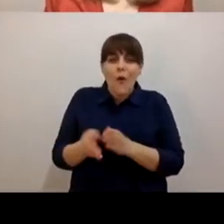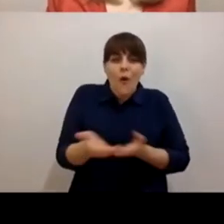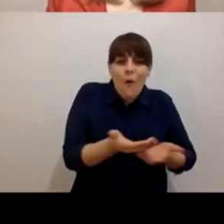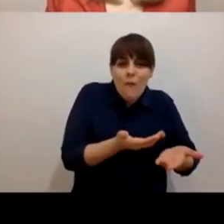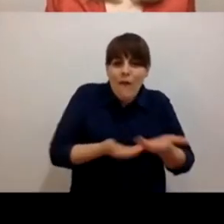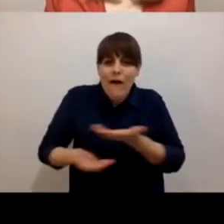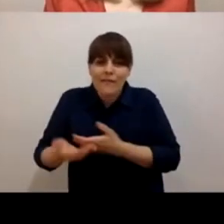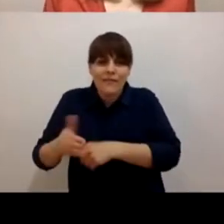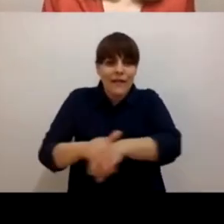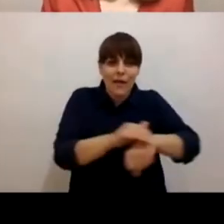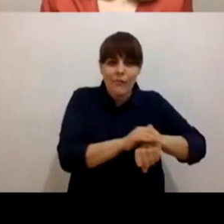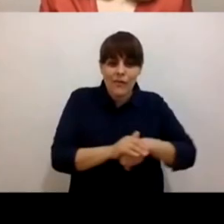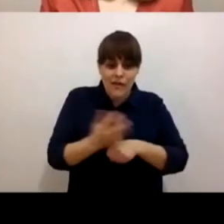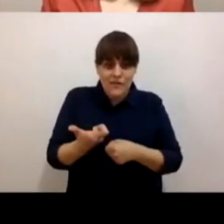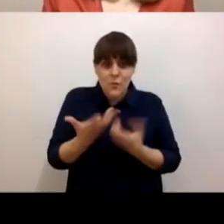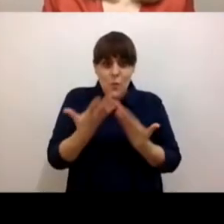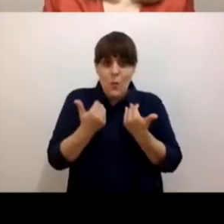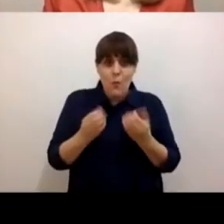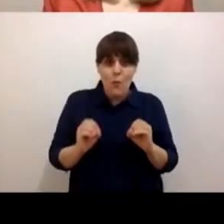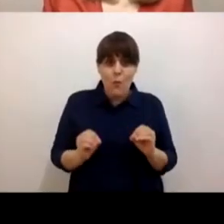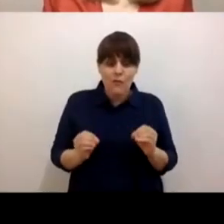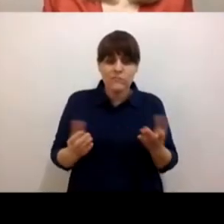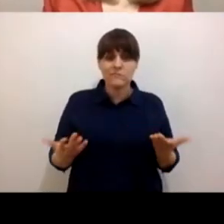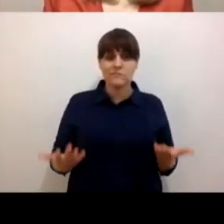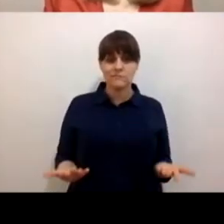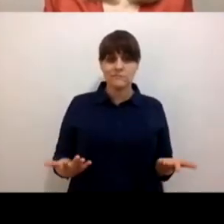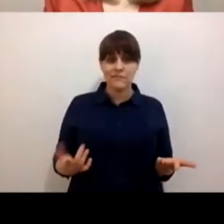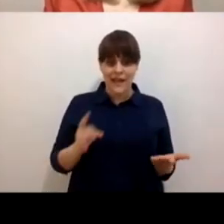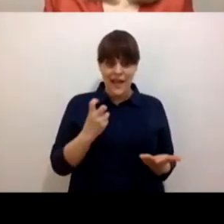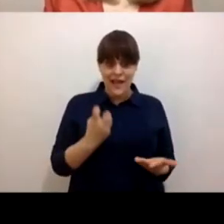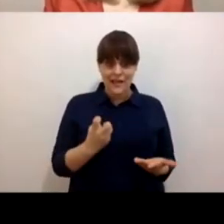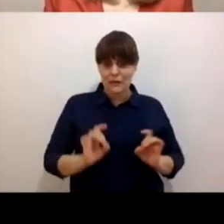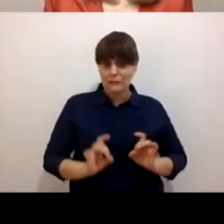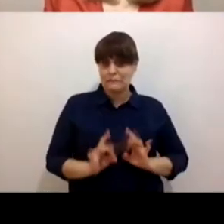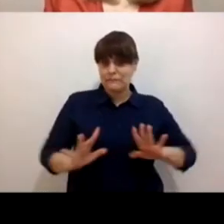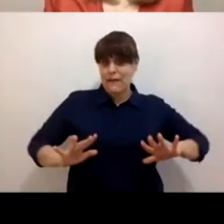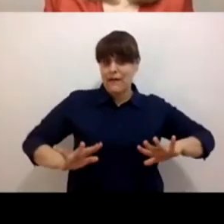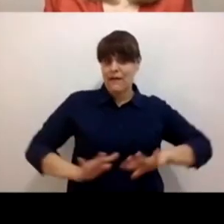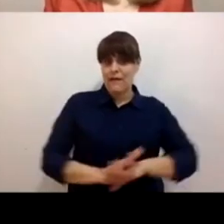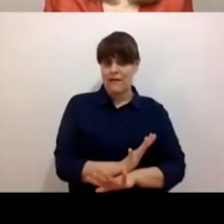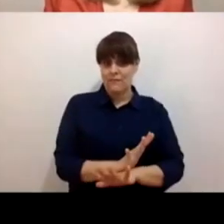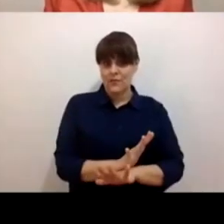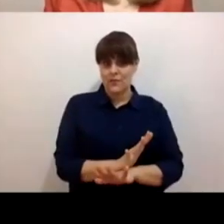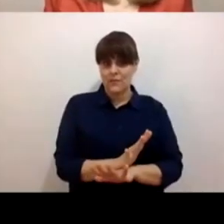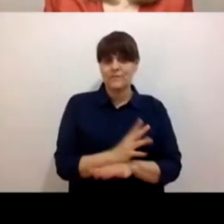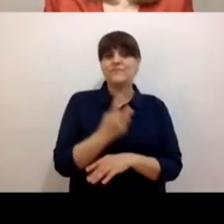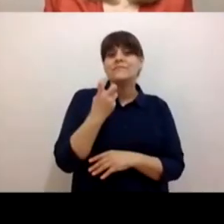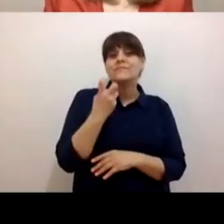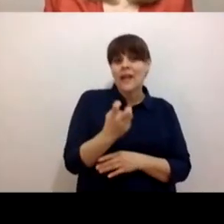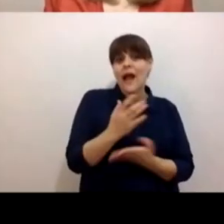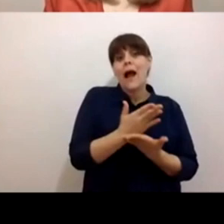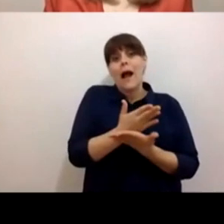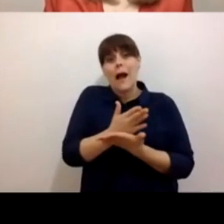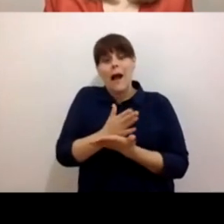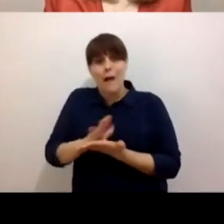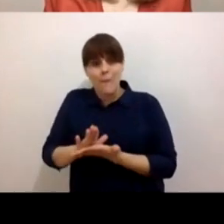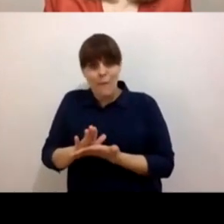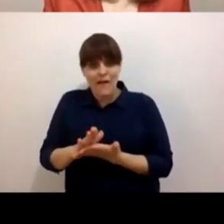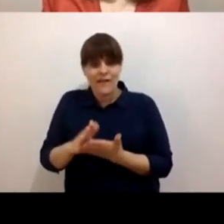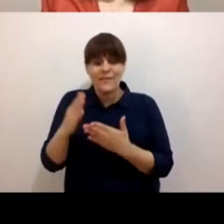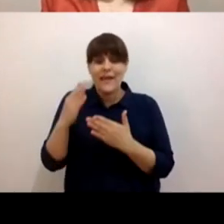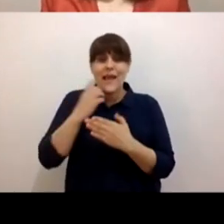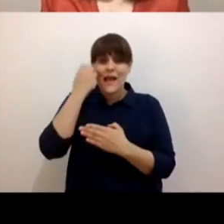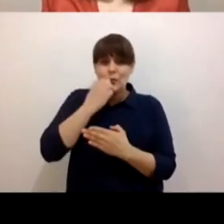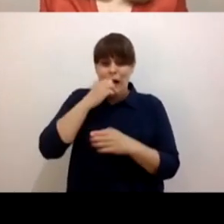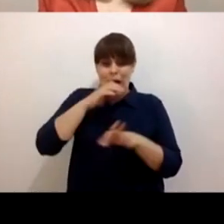los amigos y amigas. Sobre este cambio abrupto también se les impone una carga académica no previamente consensuada